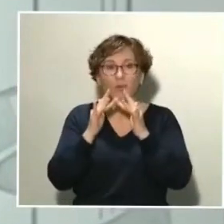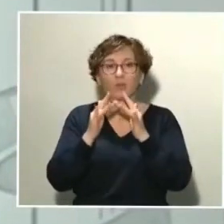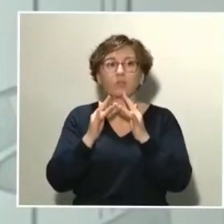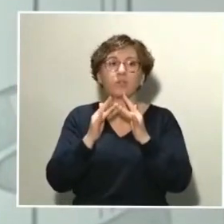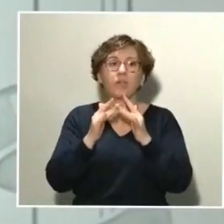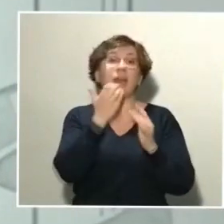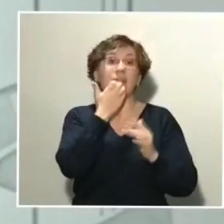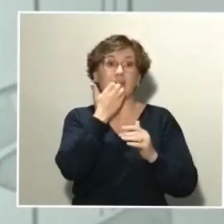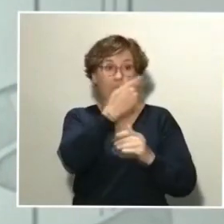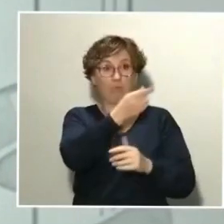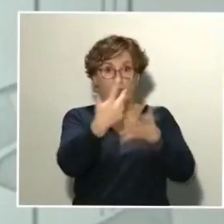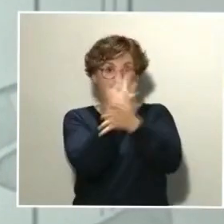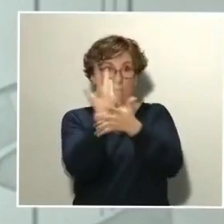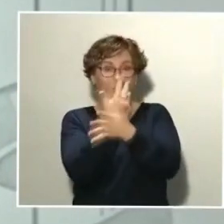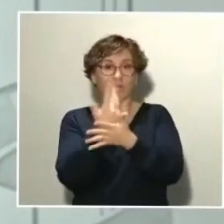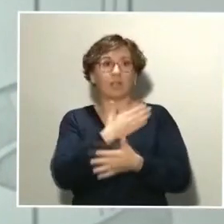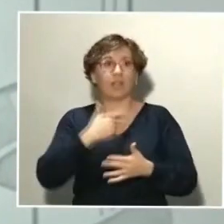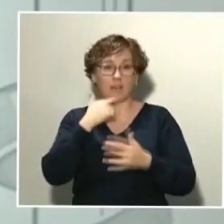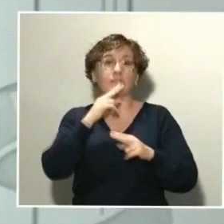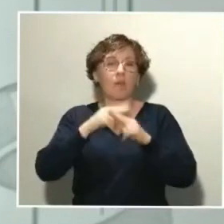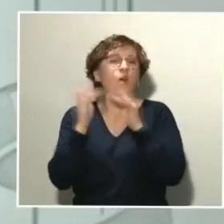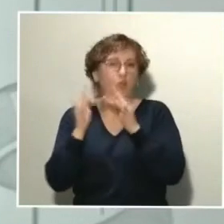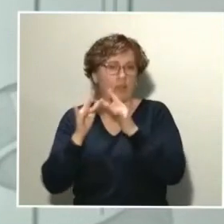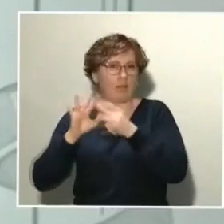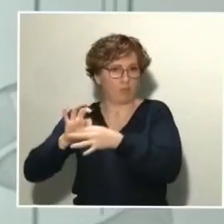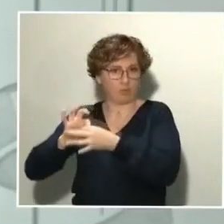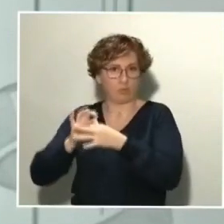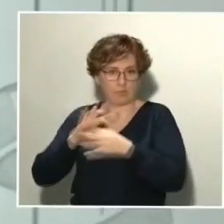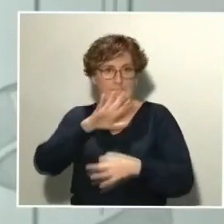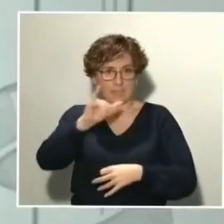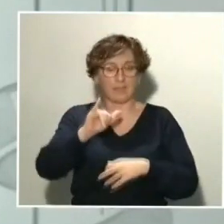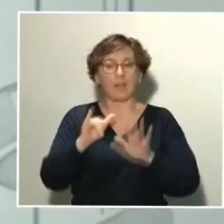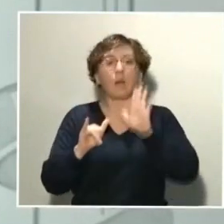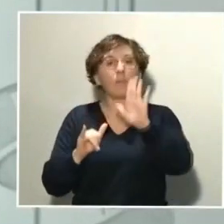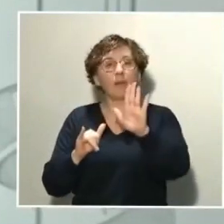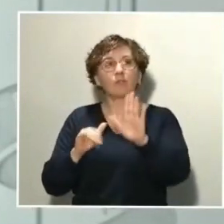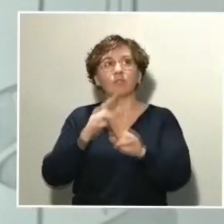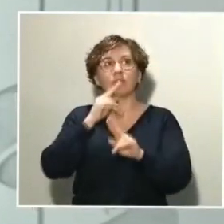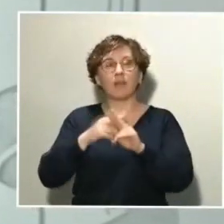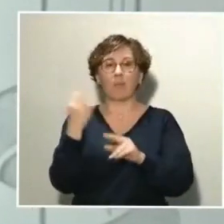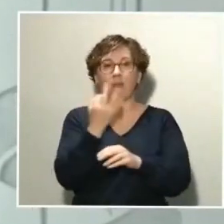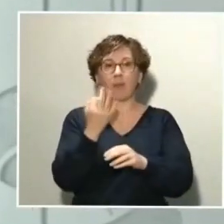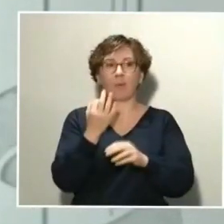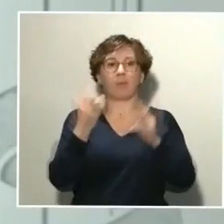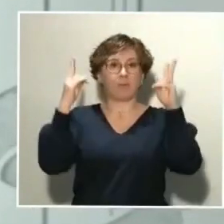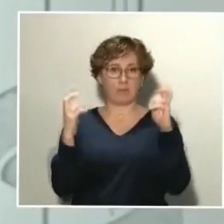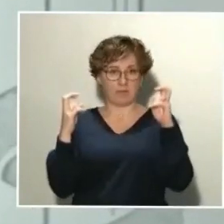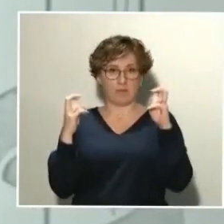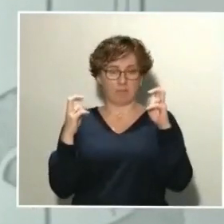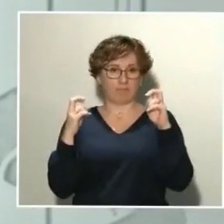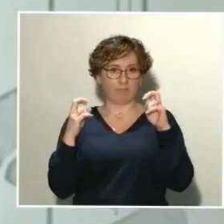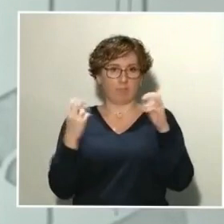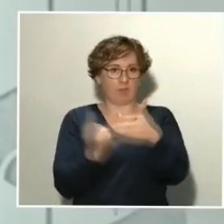son contactos estrechos, en general se tiene que hacer una cuarentena, pero se tiene que evaluar en algunas situaciones caso a caso.